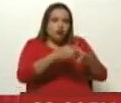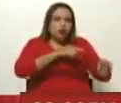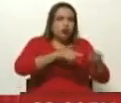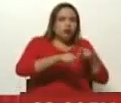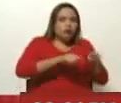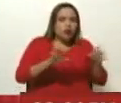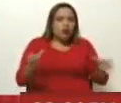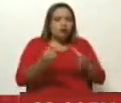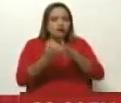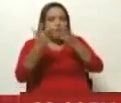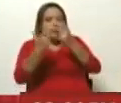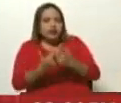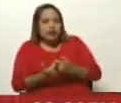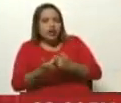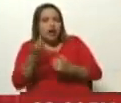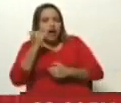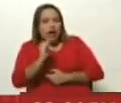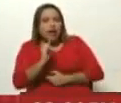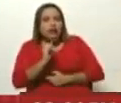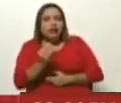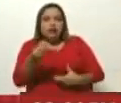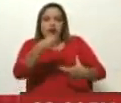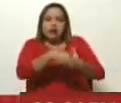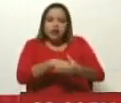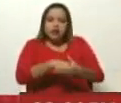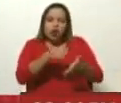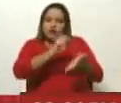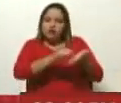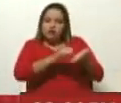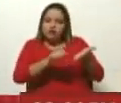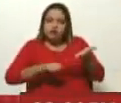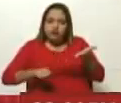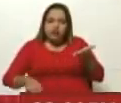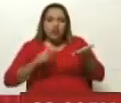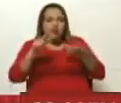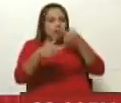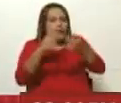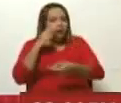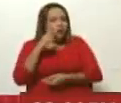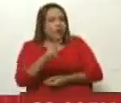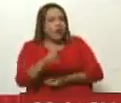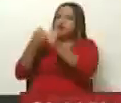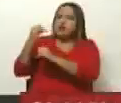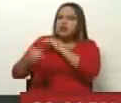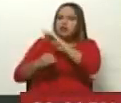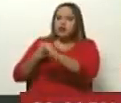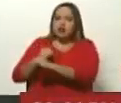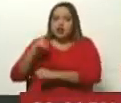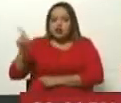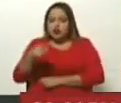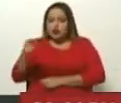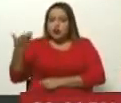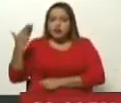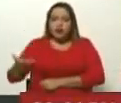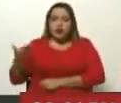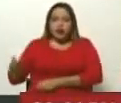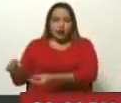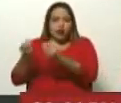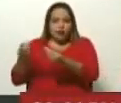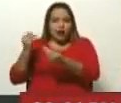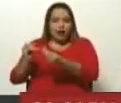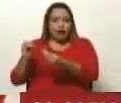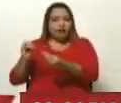juntas de administración, que están previstas en el documento, que seguramente vamos a ver que se nombren con representación. ¿Cómo ha sido ese acompañamiento allí?